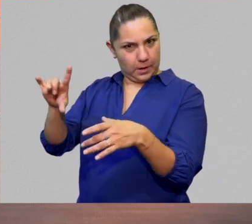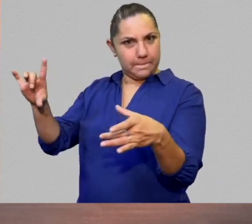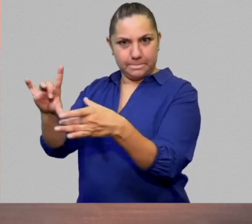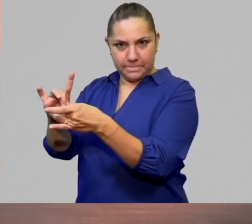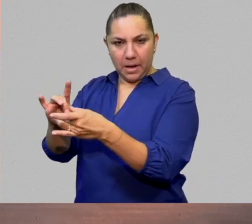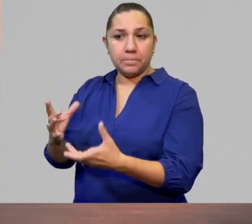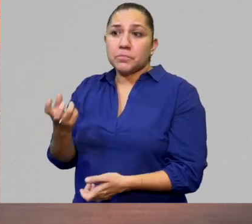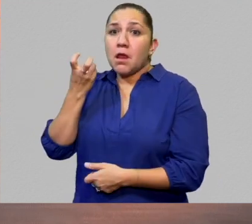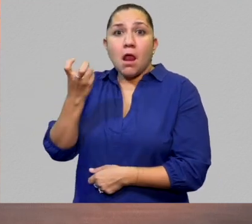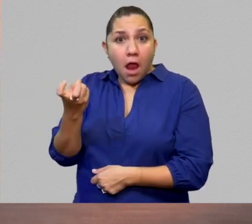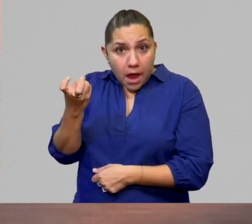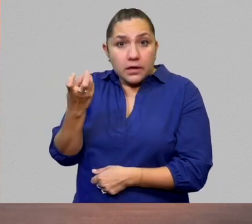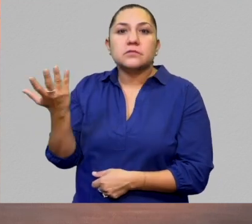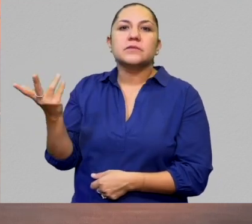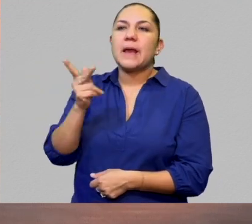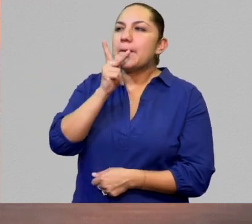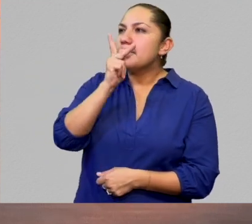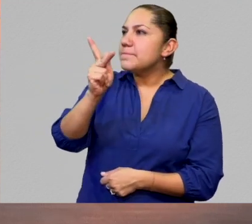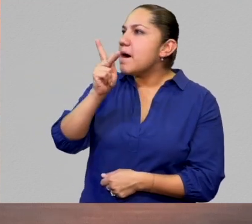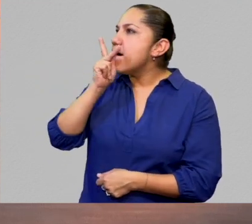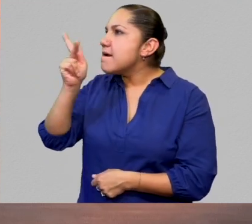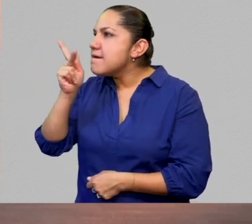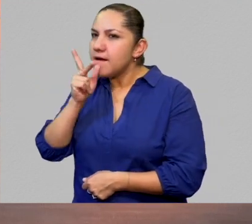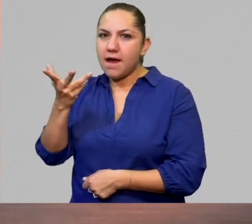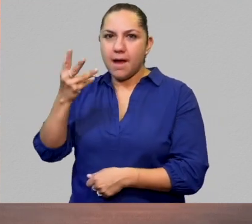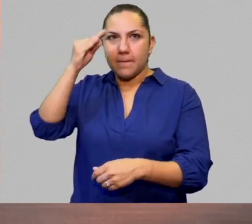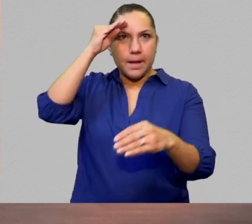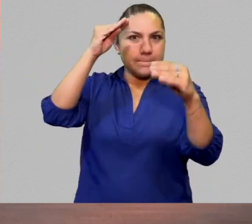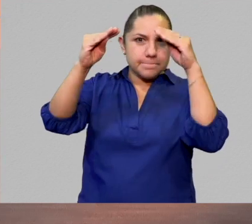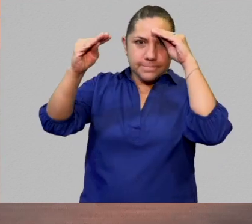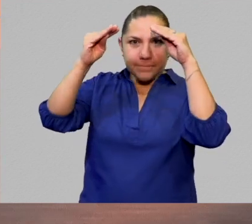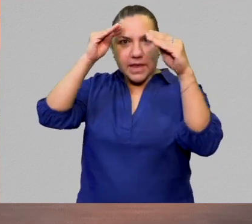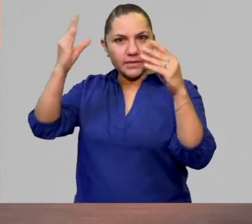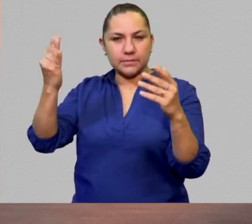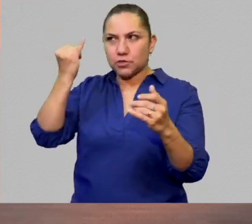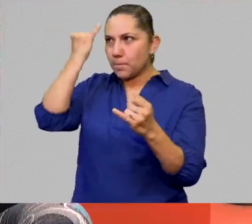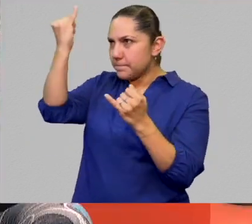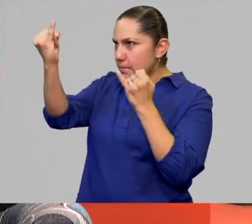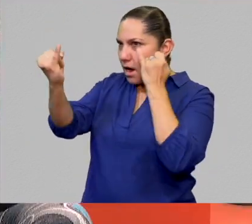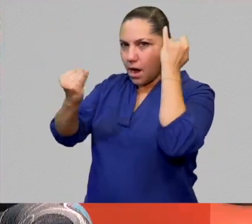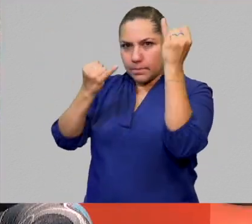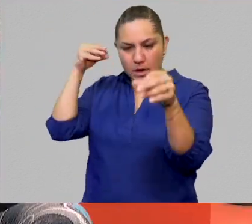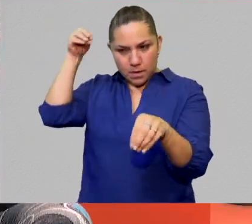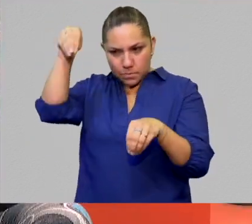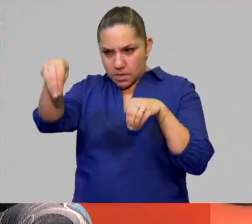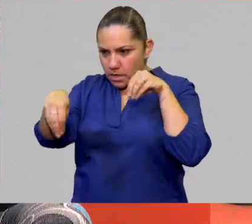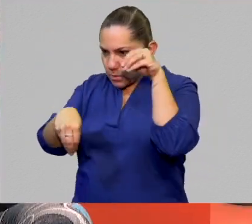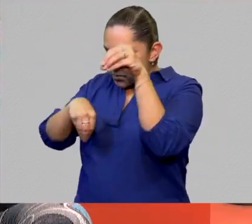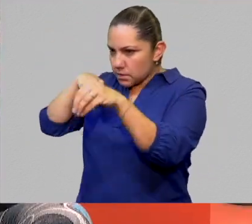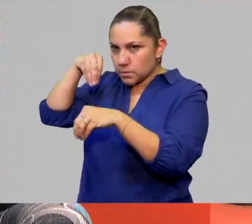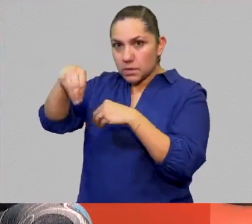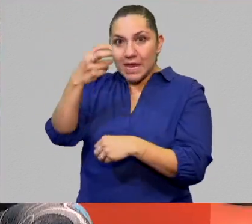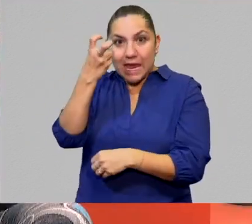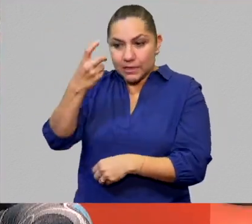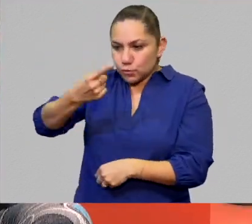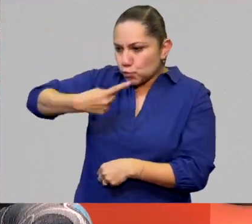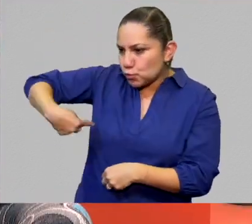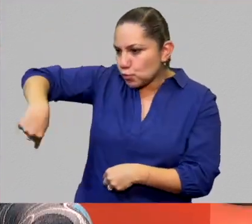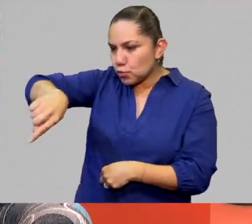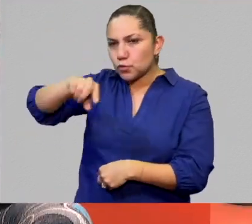Entonces, y es a través de la palabra, y es a través del pensamiento, a través de la creación, como